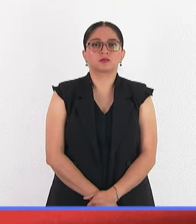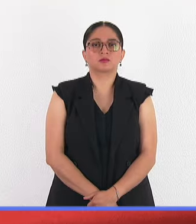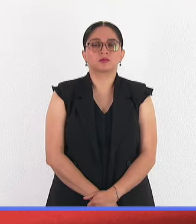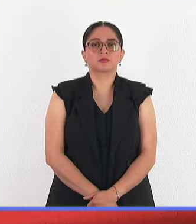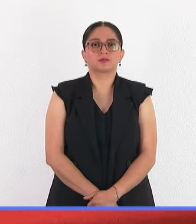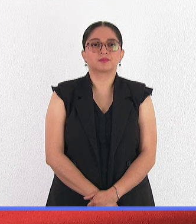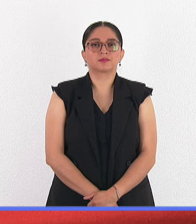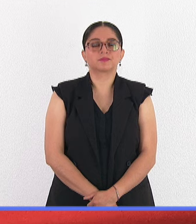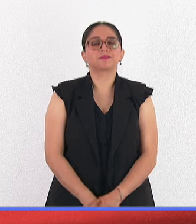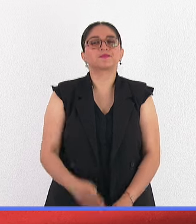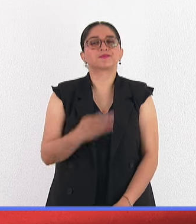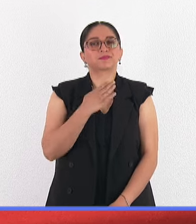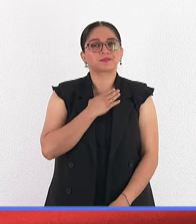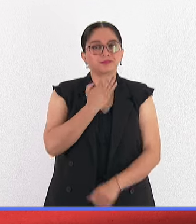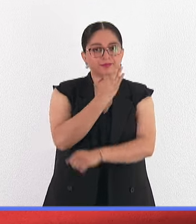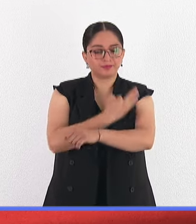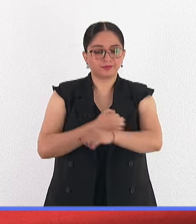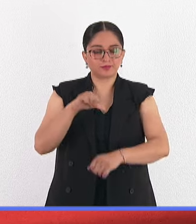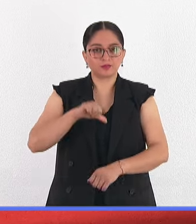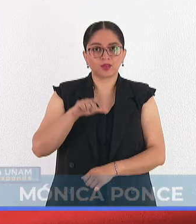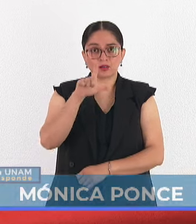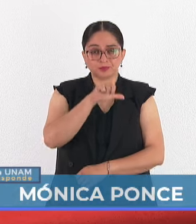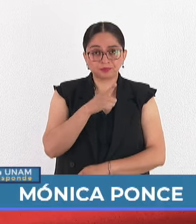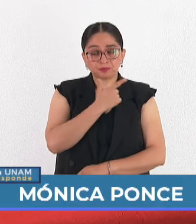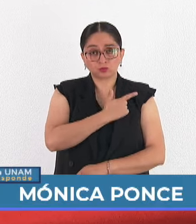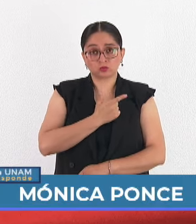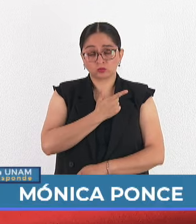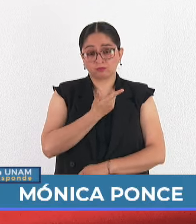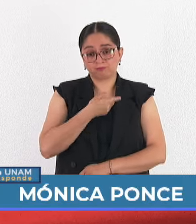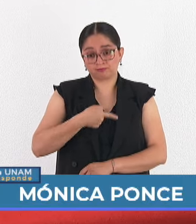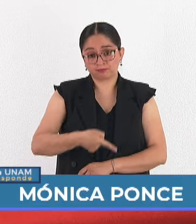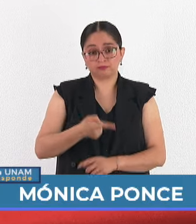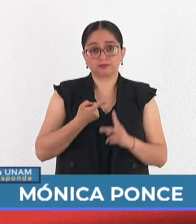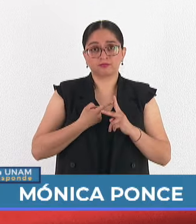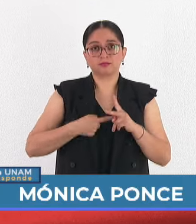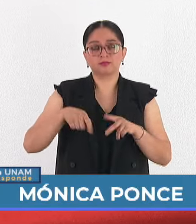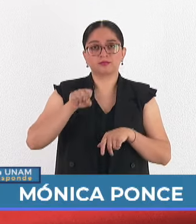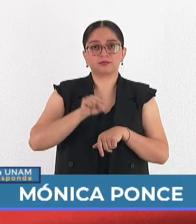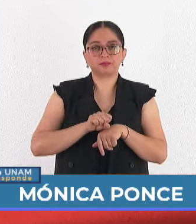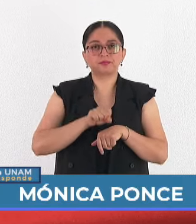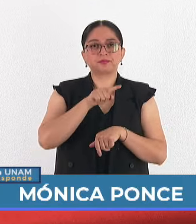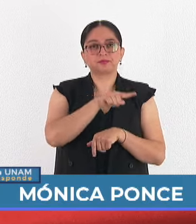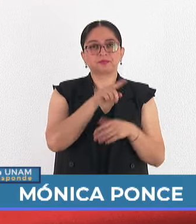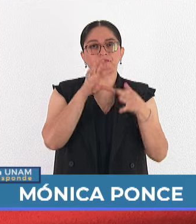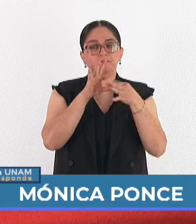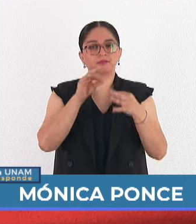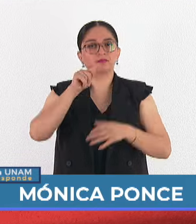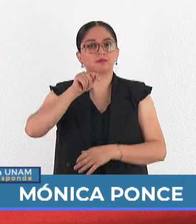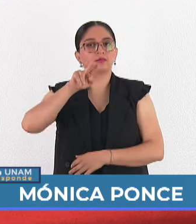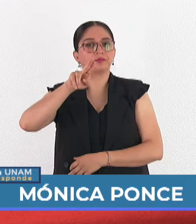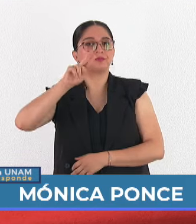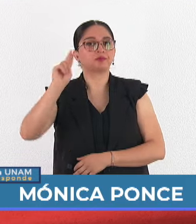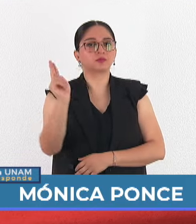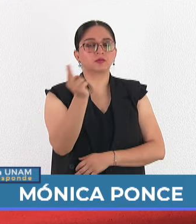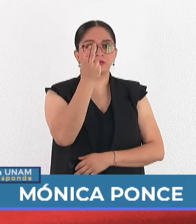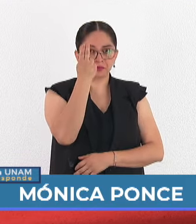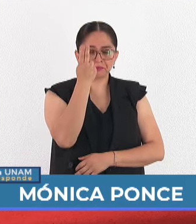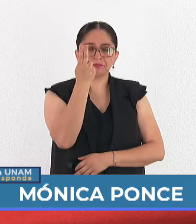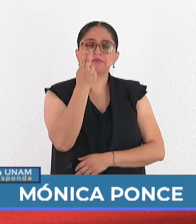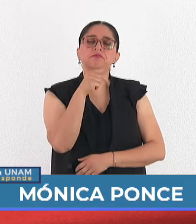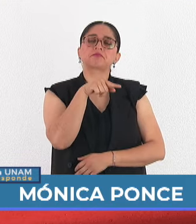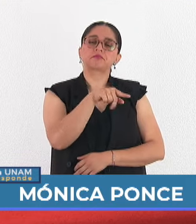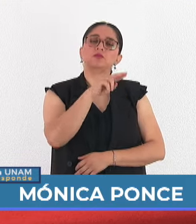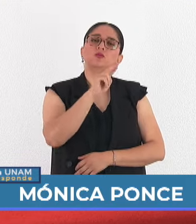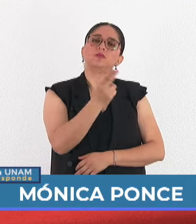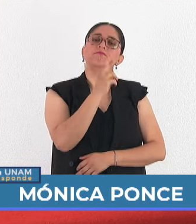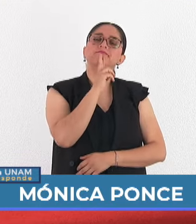Muy buena tarde de lunes, qué gusto que nos acompañen para iniciar la semana en este espacio informativo de TV UNAM. Aquí en la UNAM responde lo que